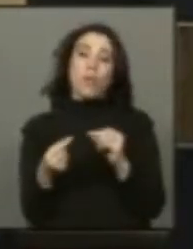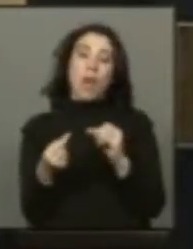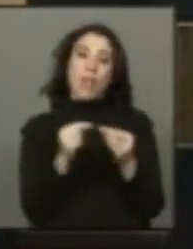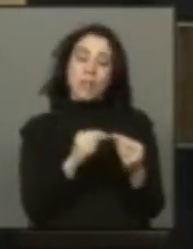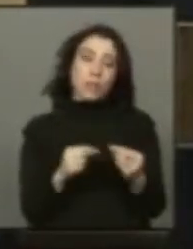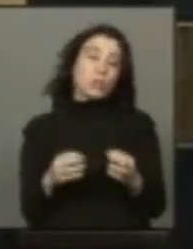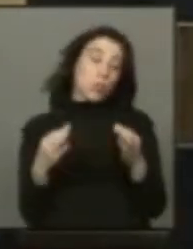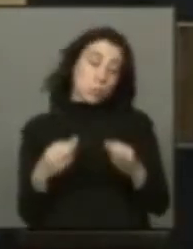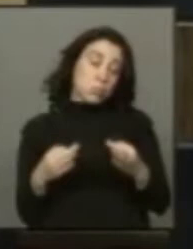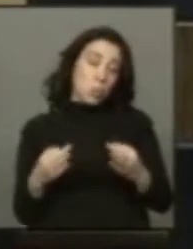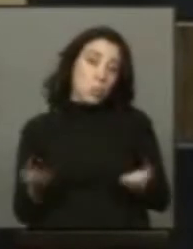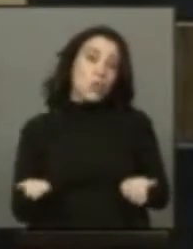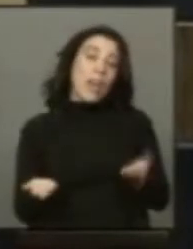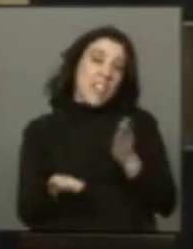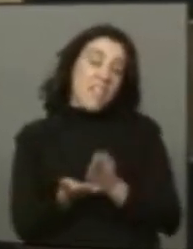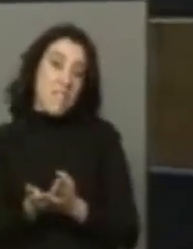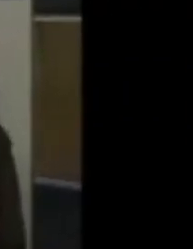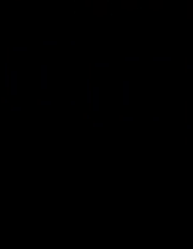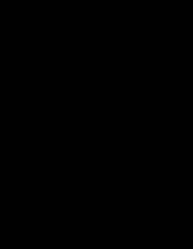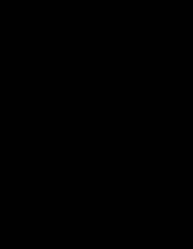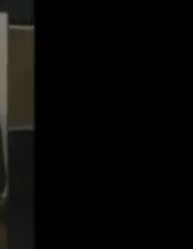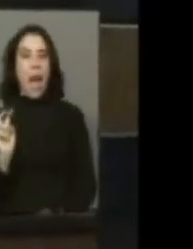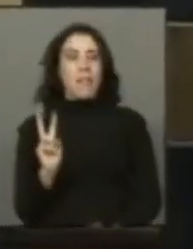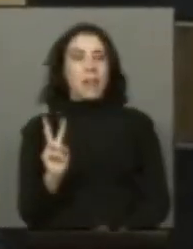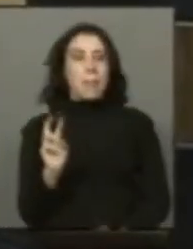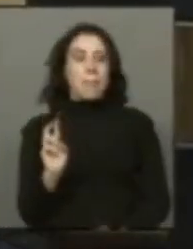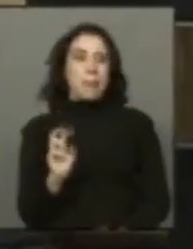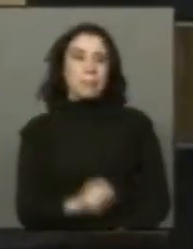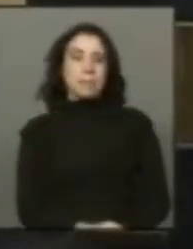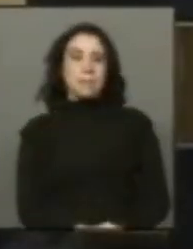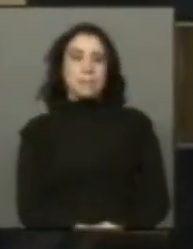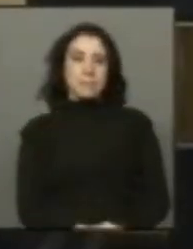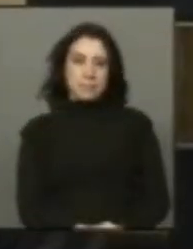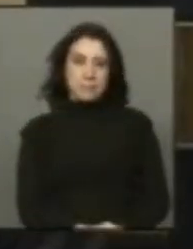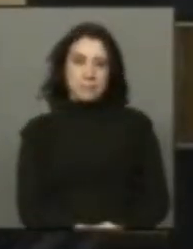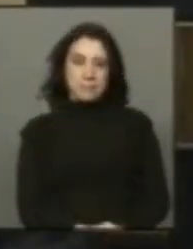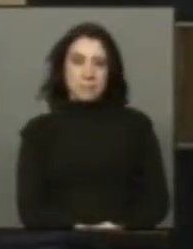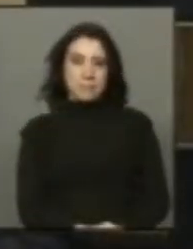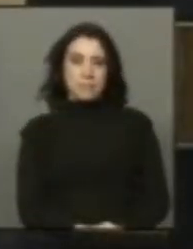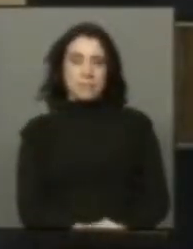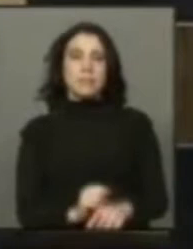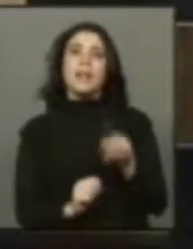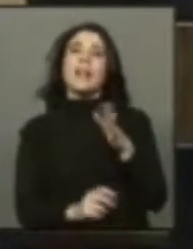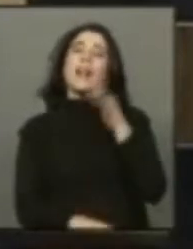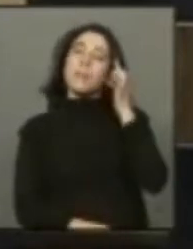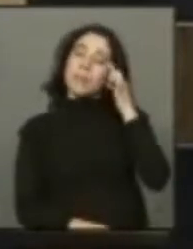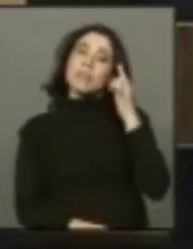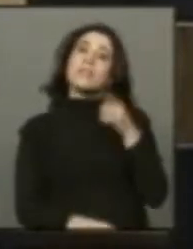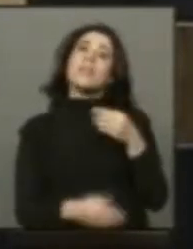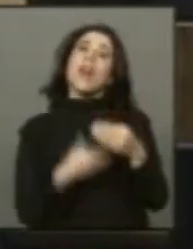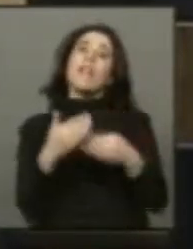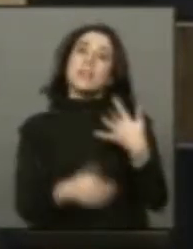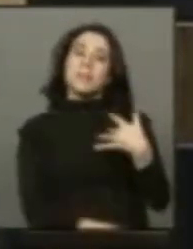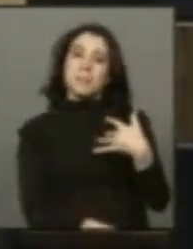razonable y legítimamente tenía que estar contenida en un proyecto tan importante. Presidente, que nos parece un avance importante lo que se ha señalado respecto a algunos